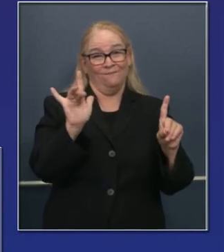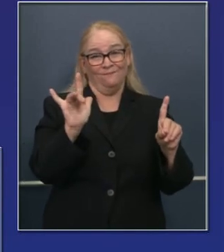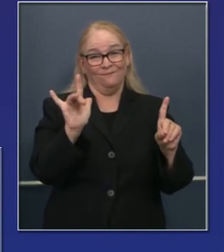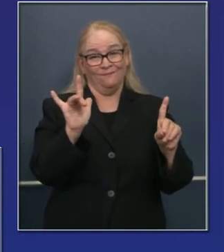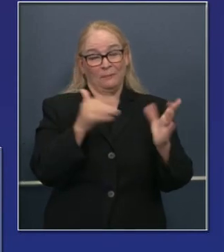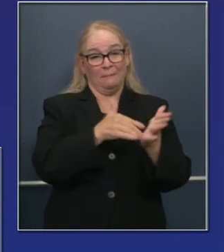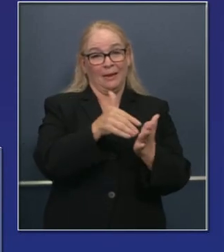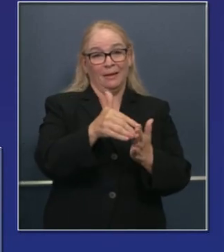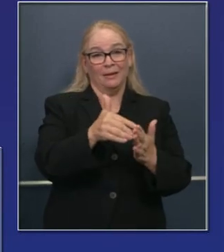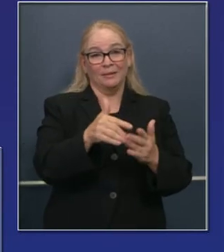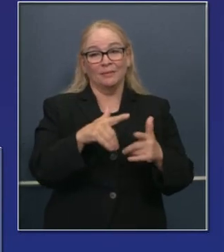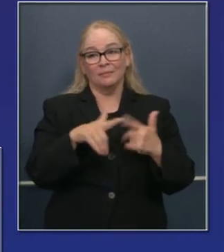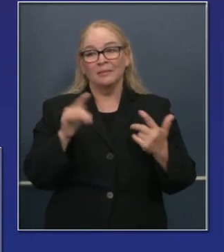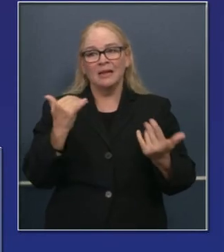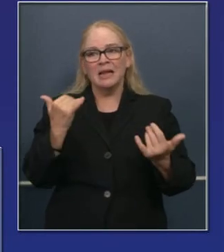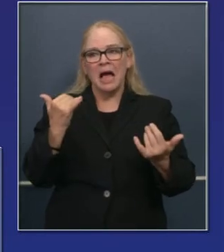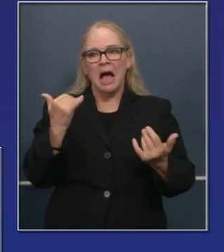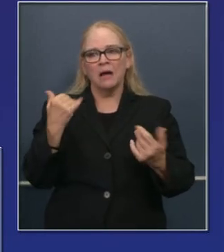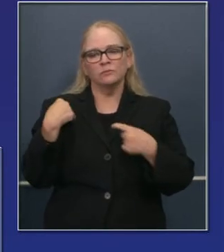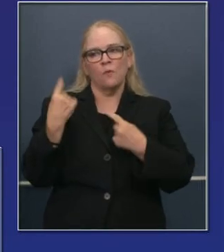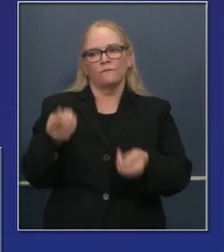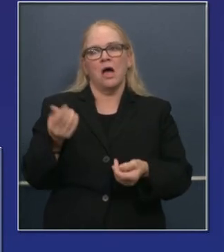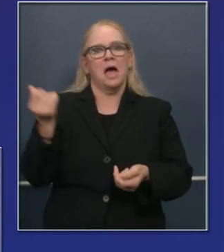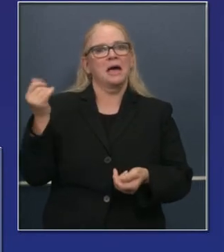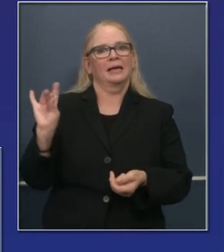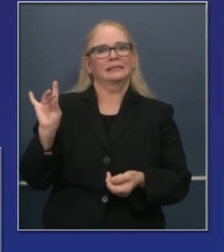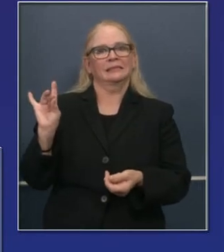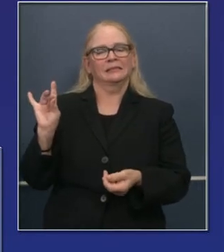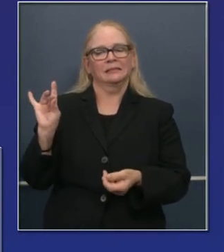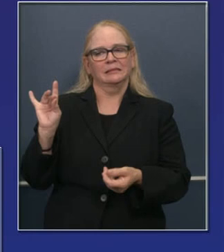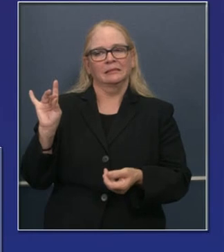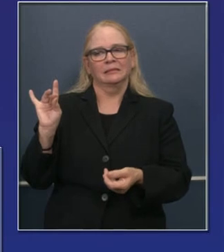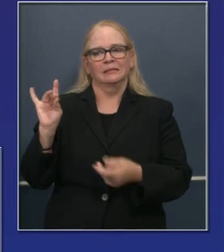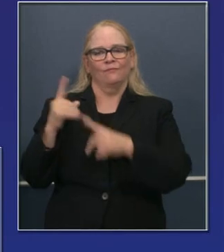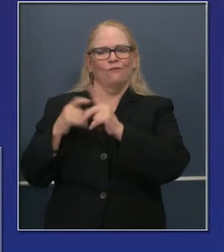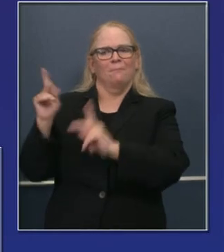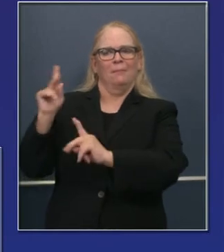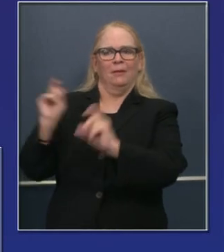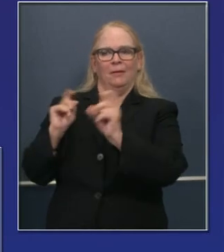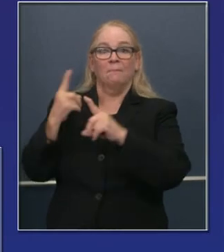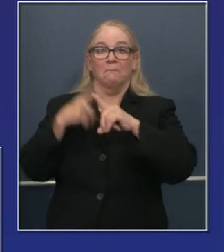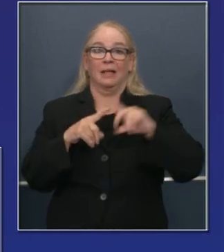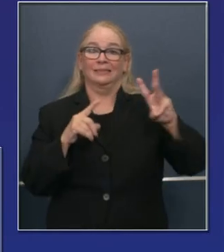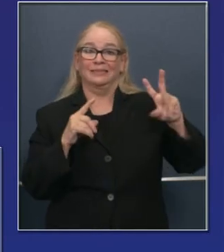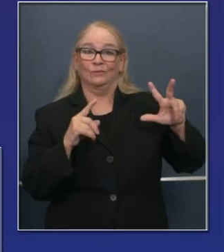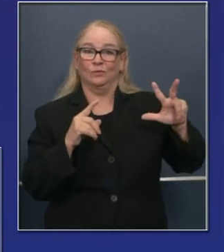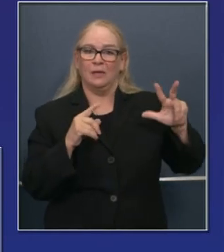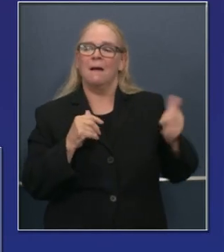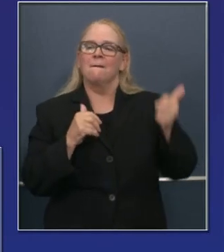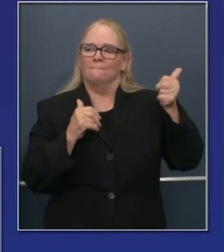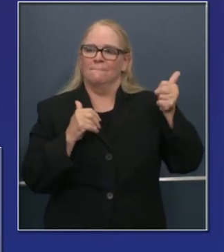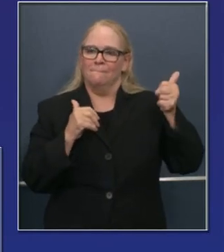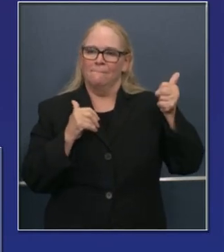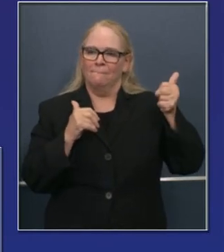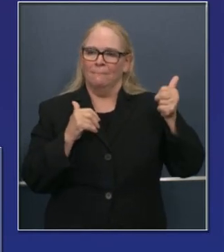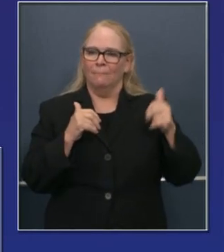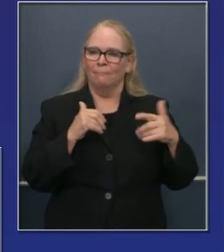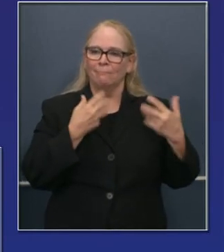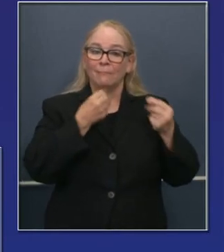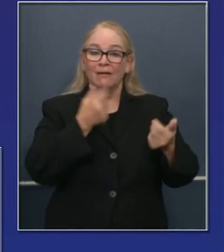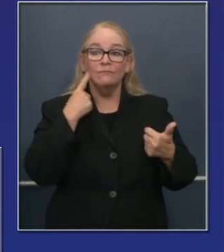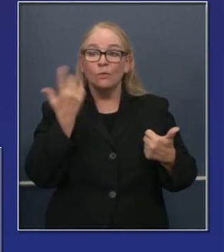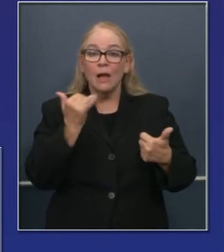proporcionados. Estos dólares van a ver más de los 63 millones de dólares, van para pagar servicios